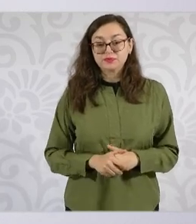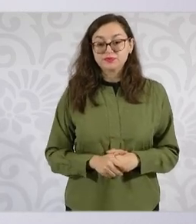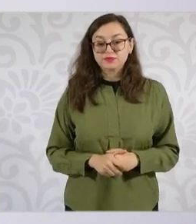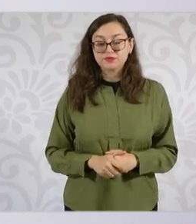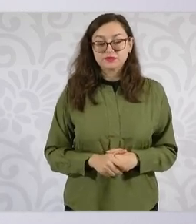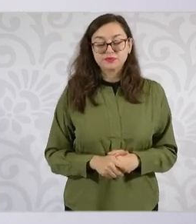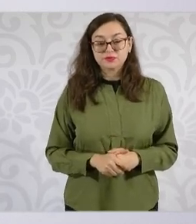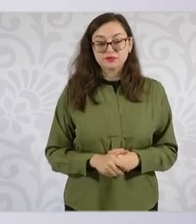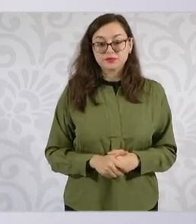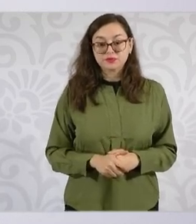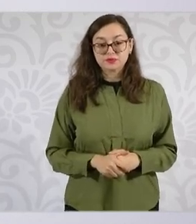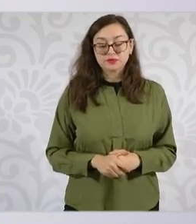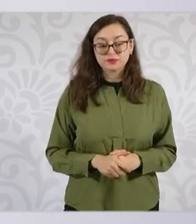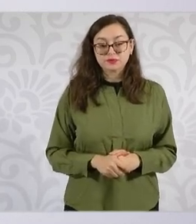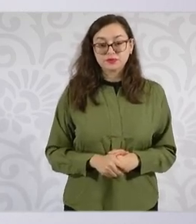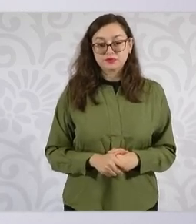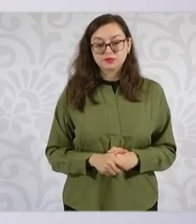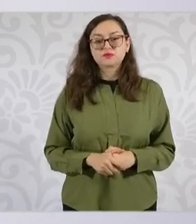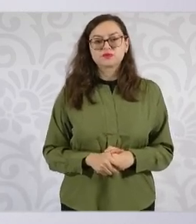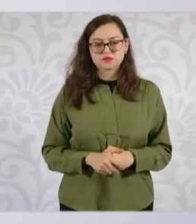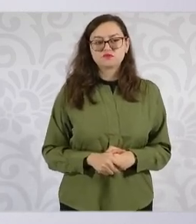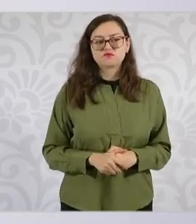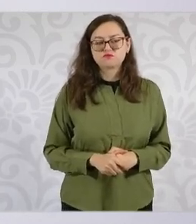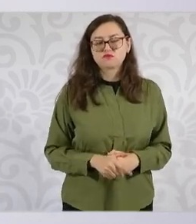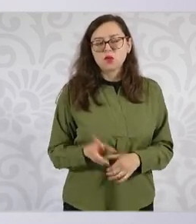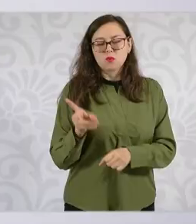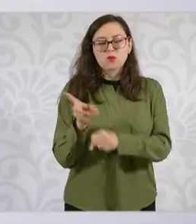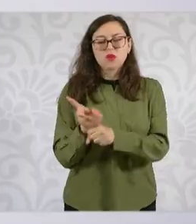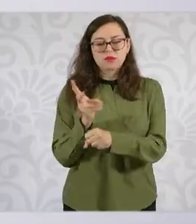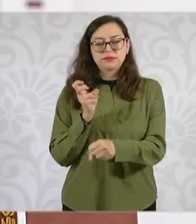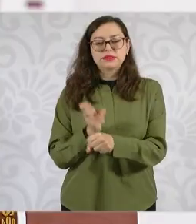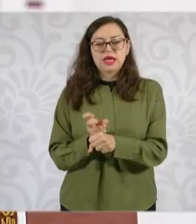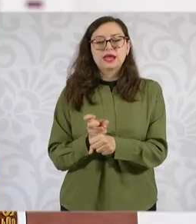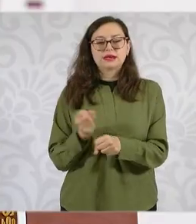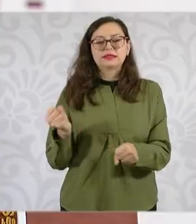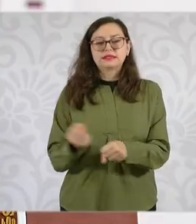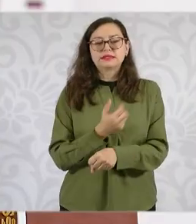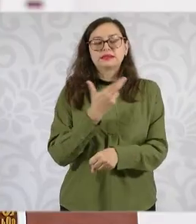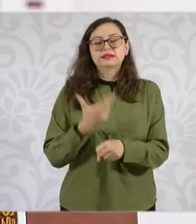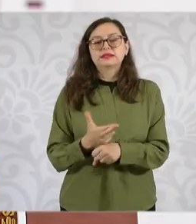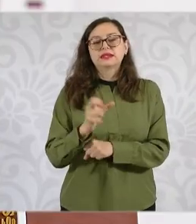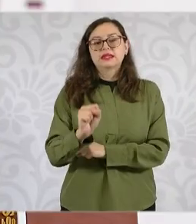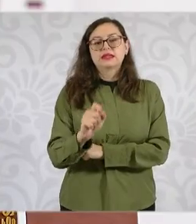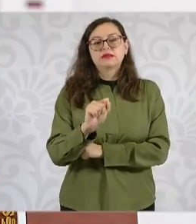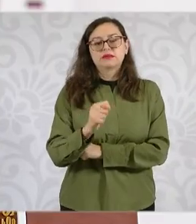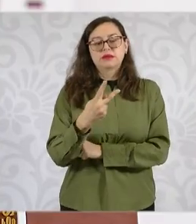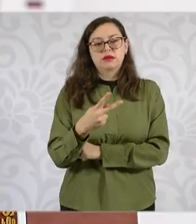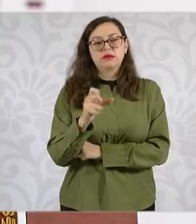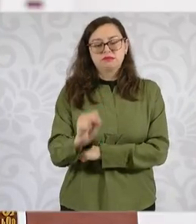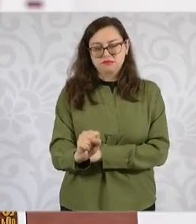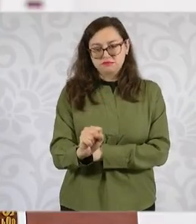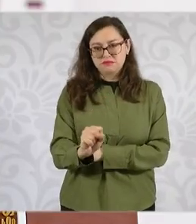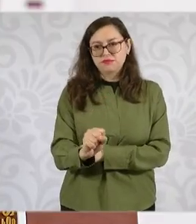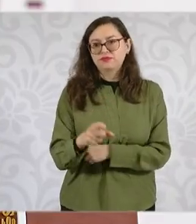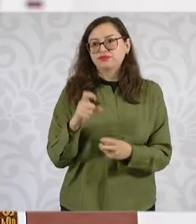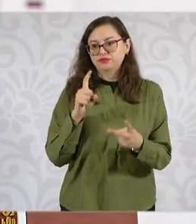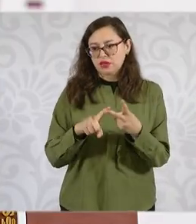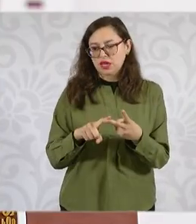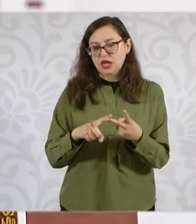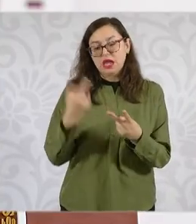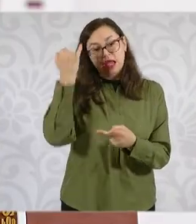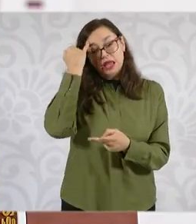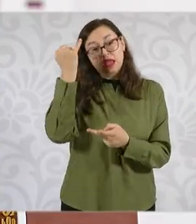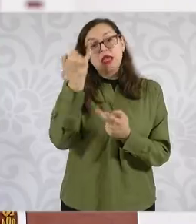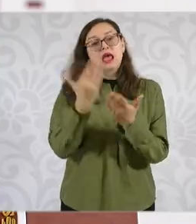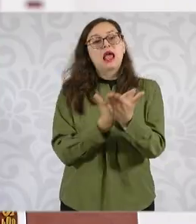Vamos a invitar al secretario del Trabajo. Vamos a presentar una iniciativa de ley para apoyar a